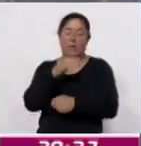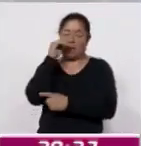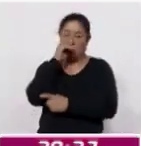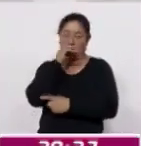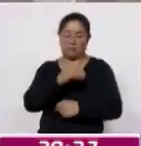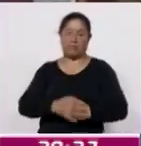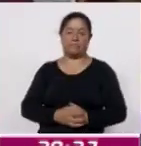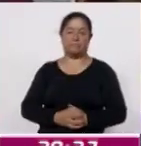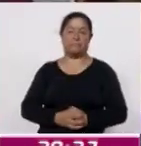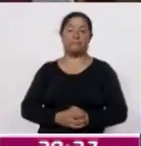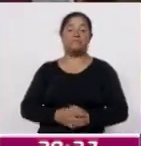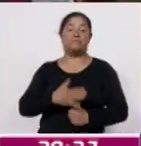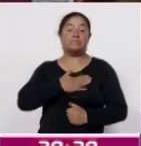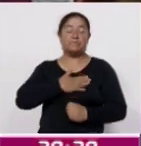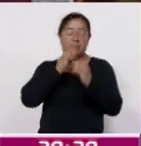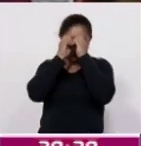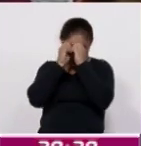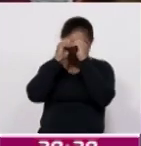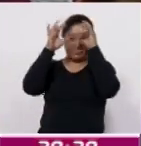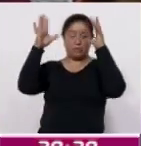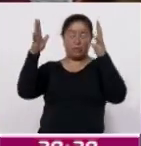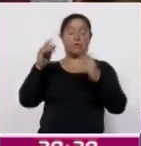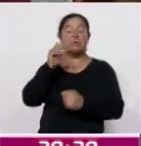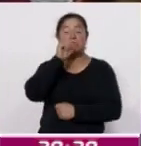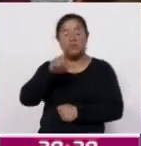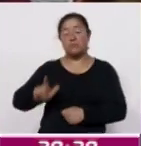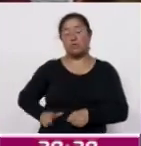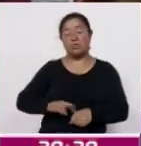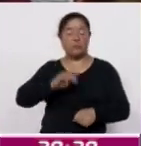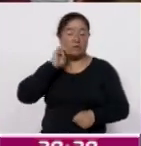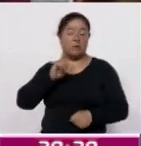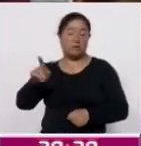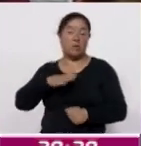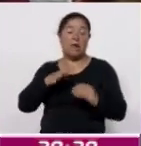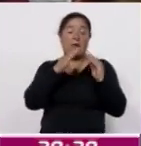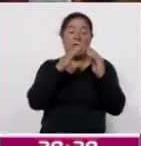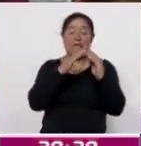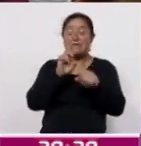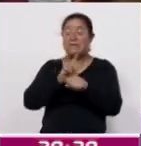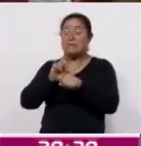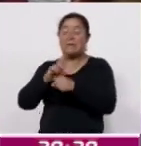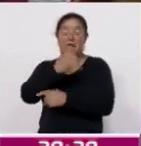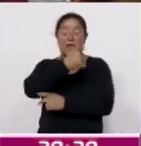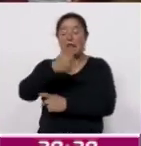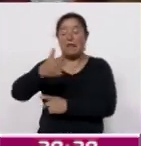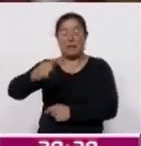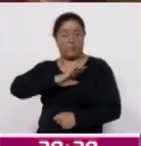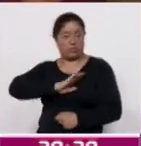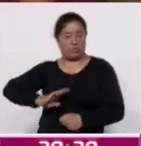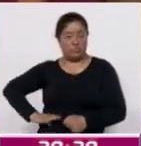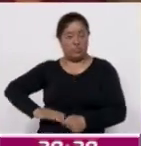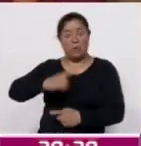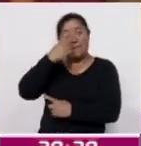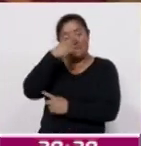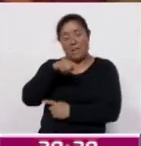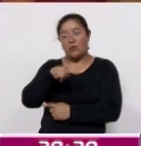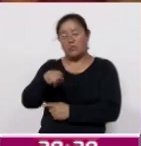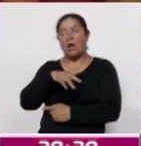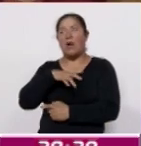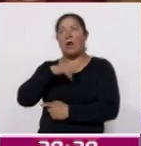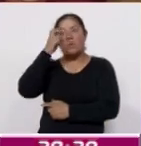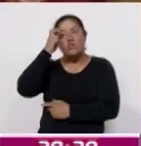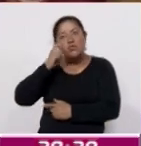gratuita. Nuestro sueño y el sueño de la gobernadora es que haya casas de día en cada municipio para que no tengan que